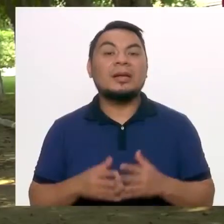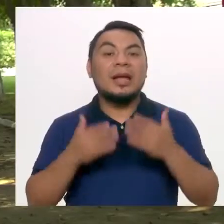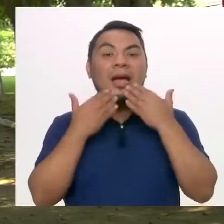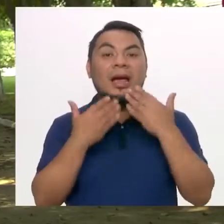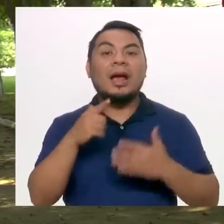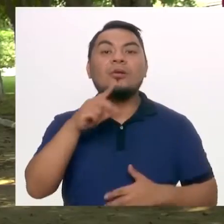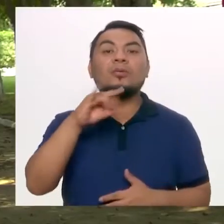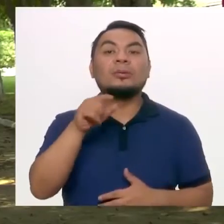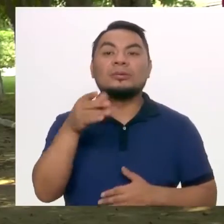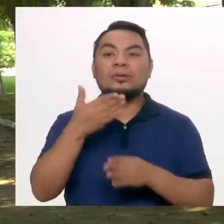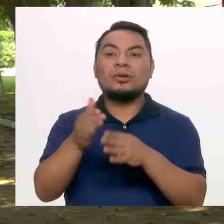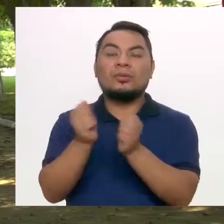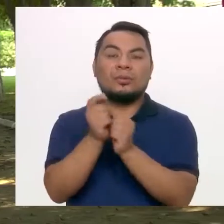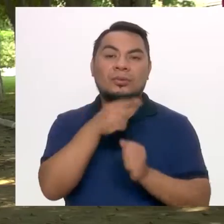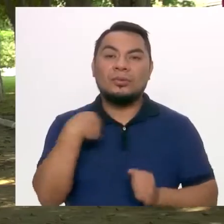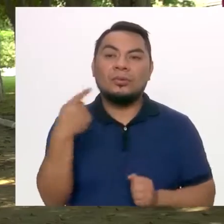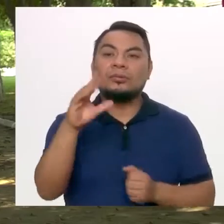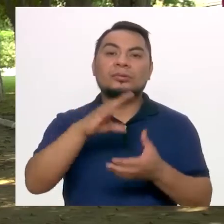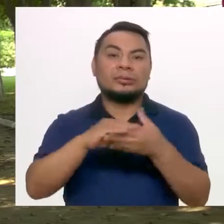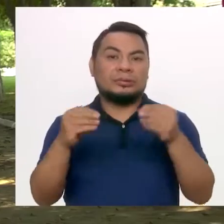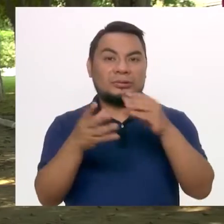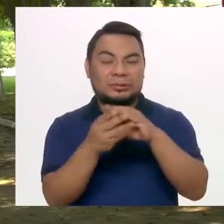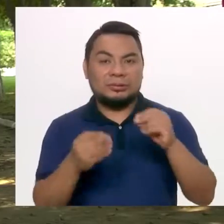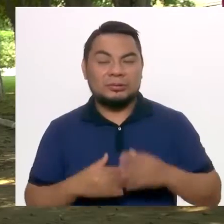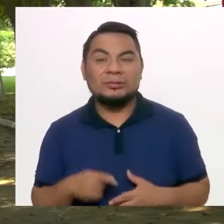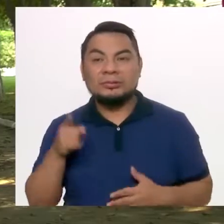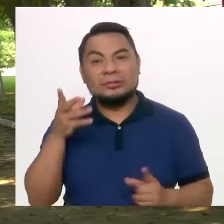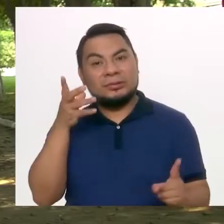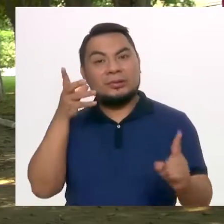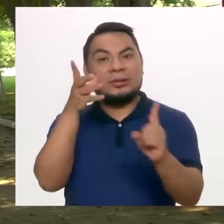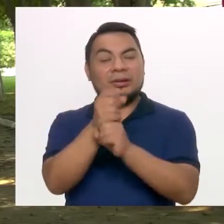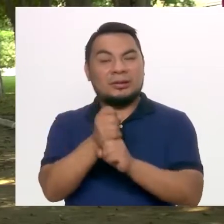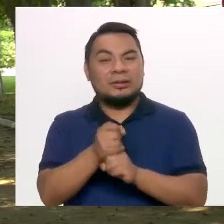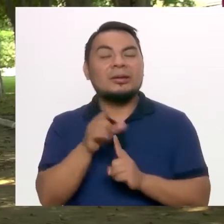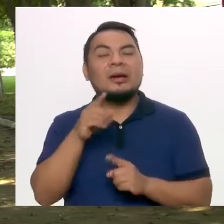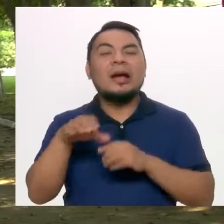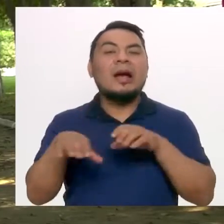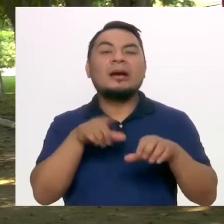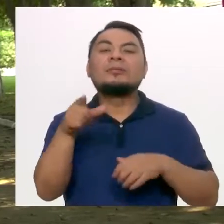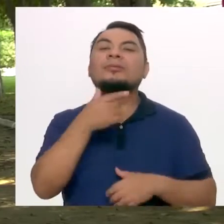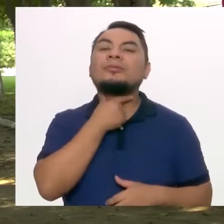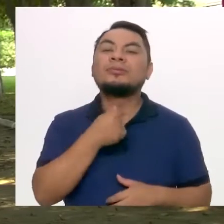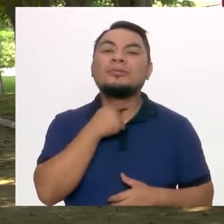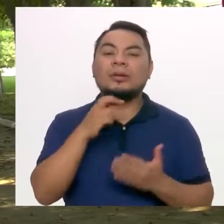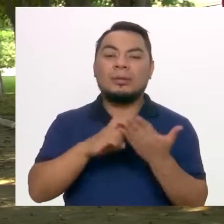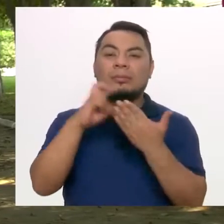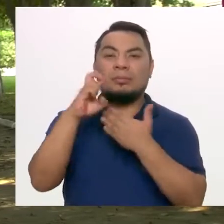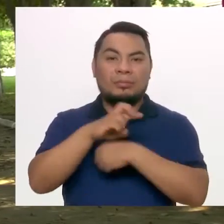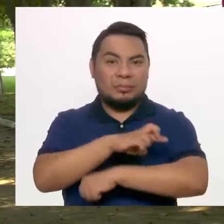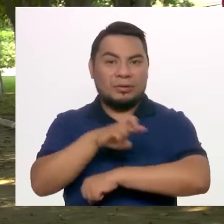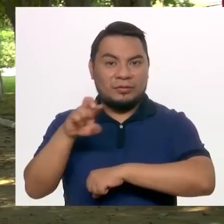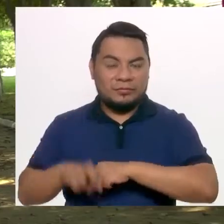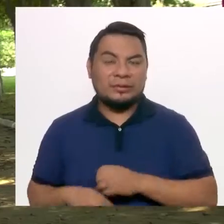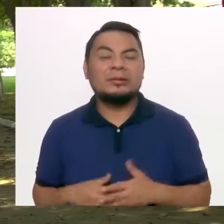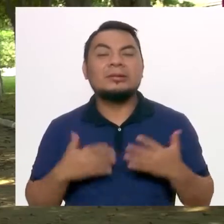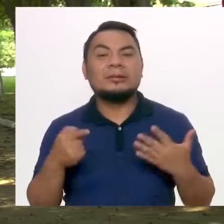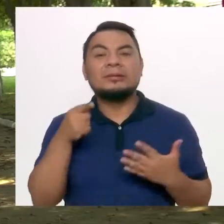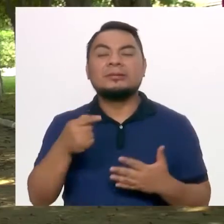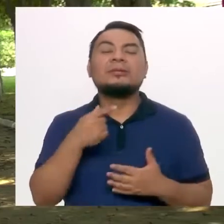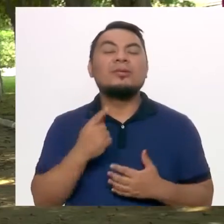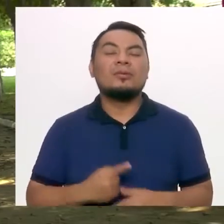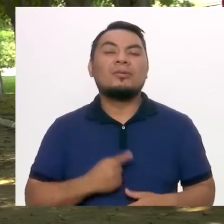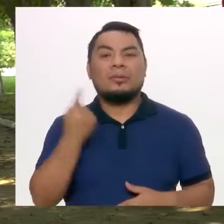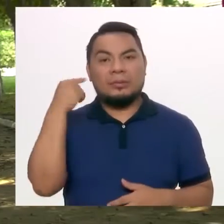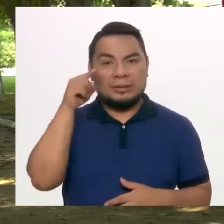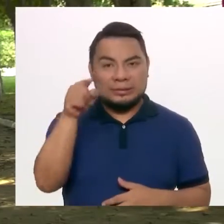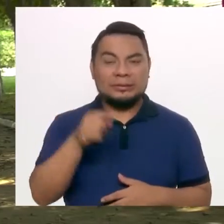Gracias, Lucía, por compartir con nosotros tu historia. Has logrado desarrollarte en lo que te gusta profesionalmente y eso es un